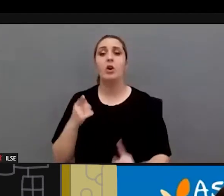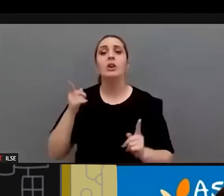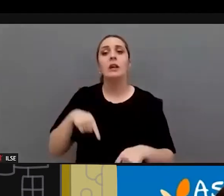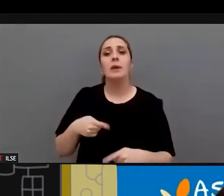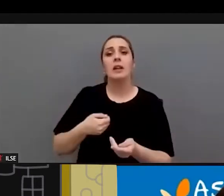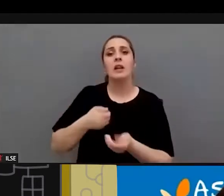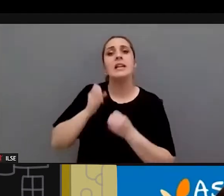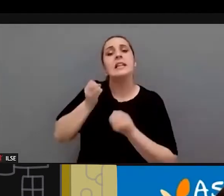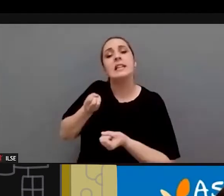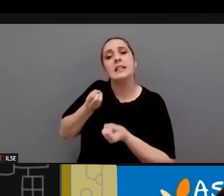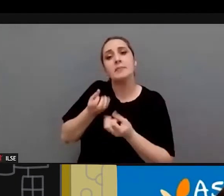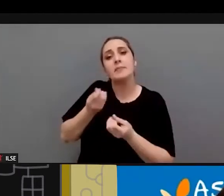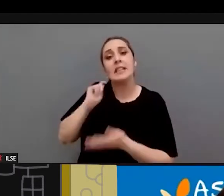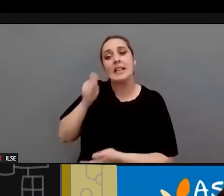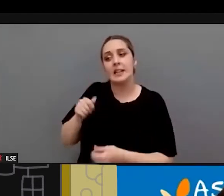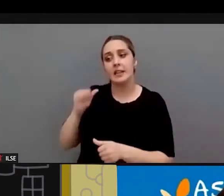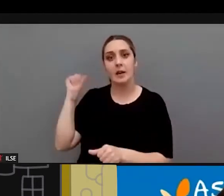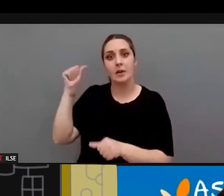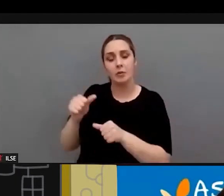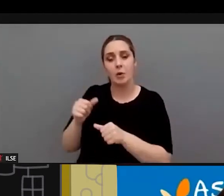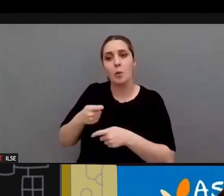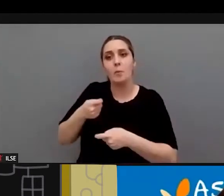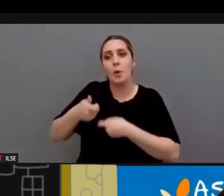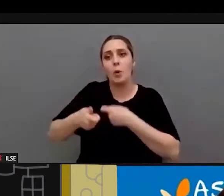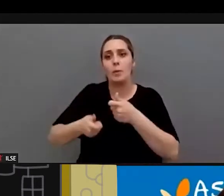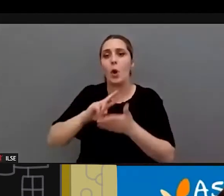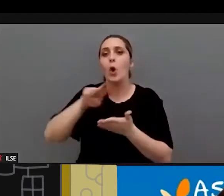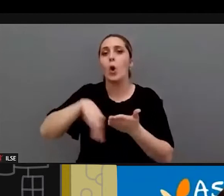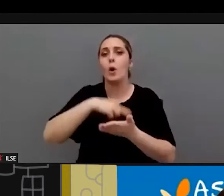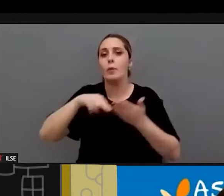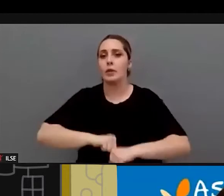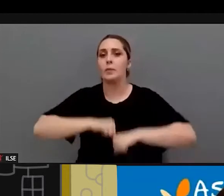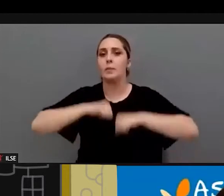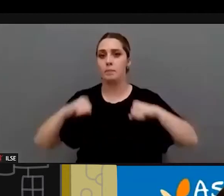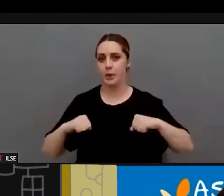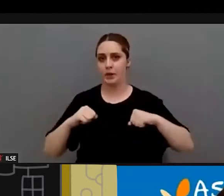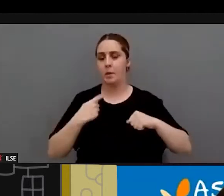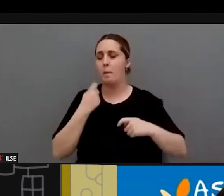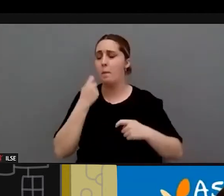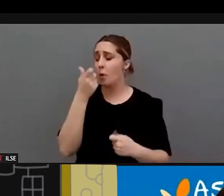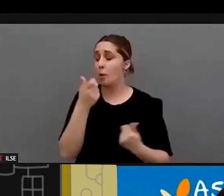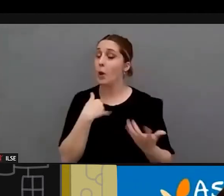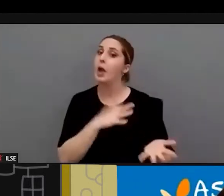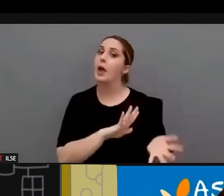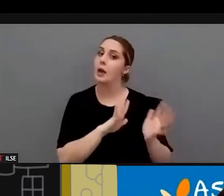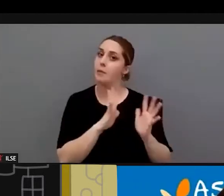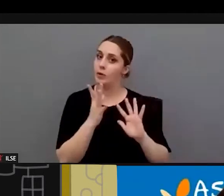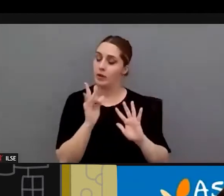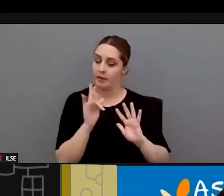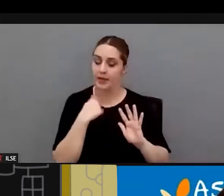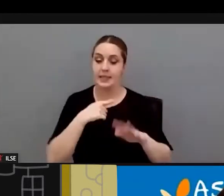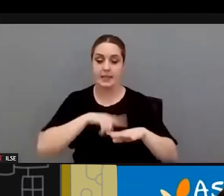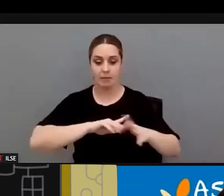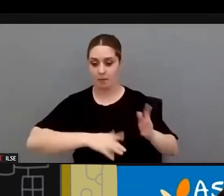ha empezado a aplicar, como te he dicho antes, muy lentamente la convención. Y hay una evolución, está claro, cuanto más avanzamos en el